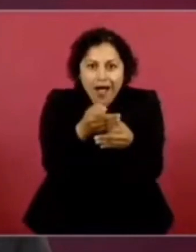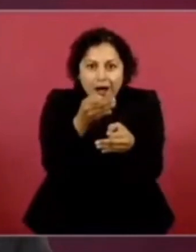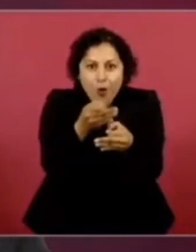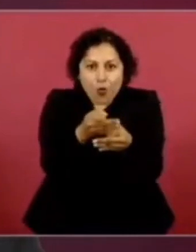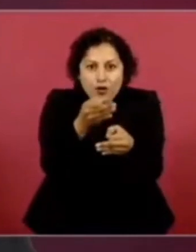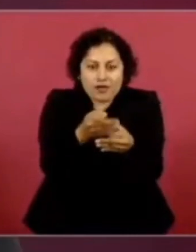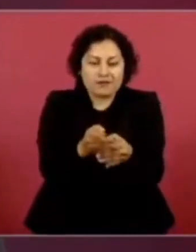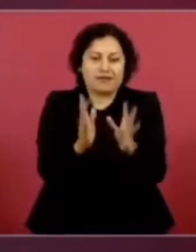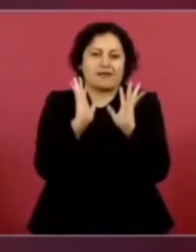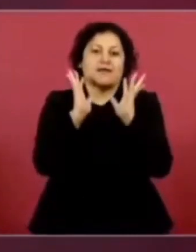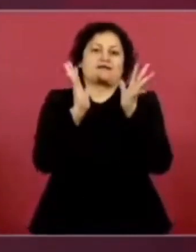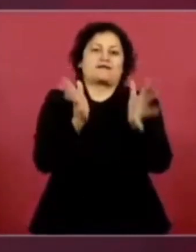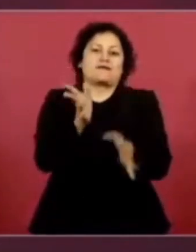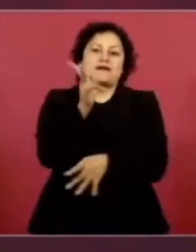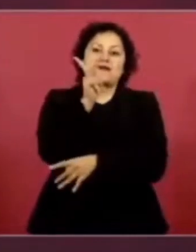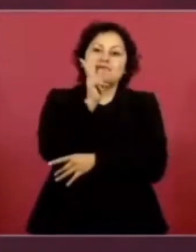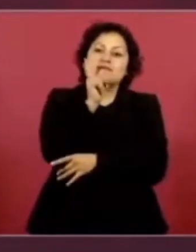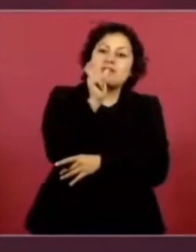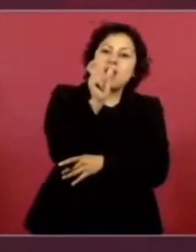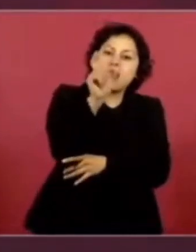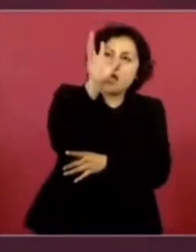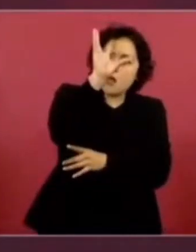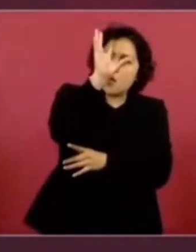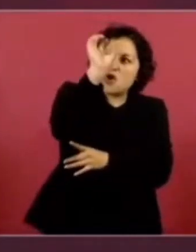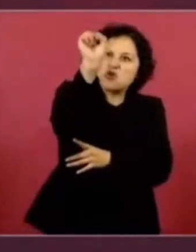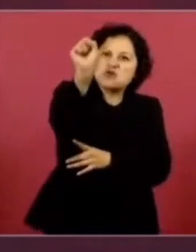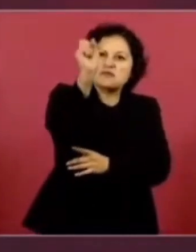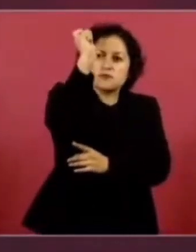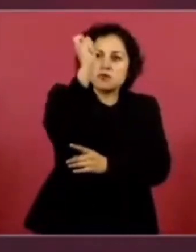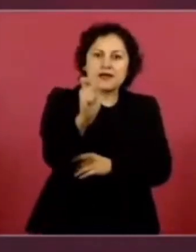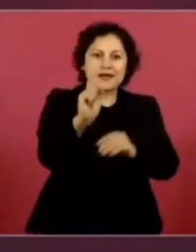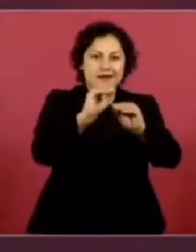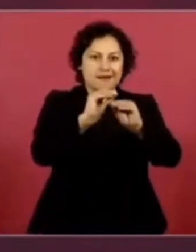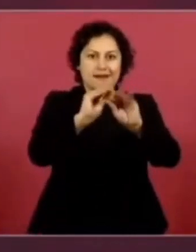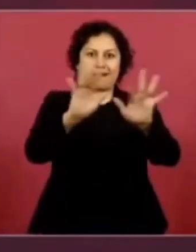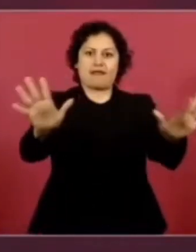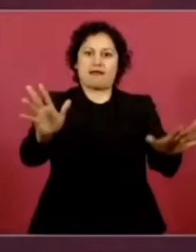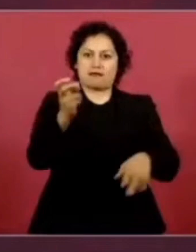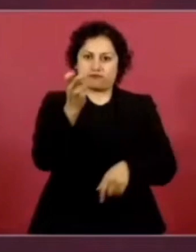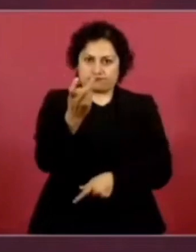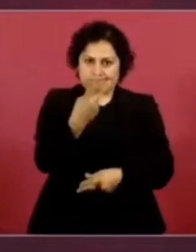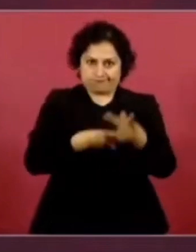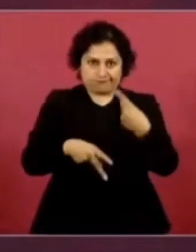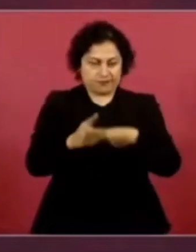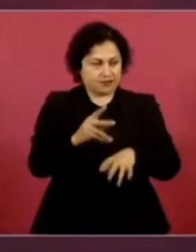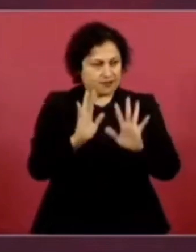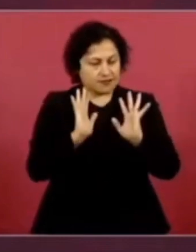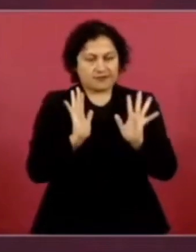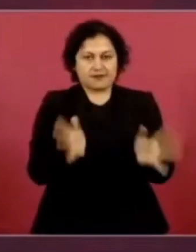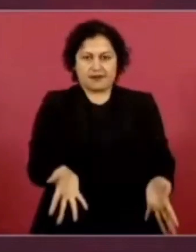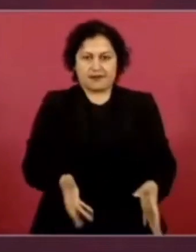vamos a mantener nosotros relaciones